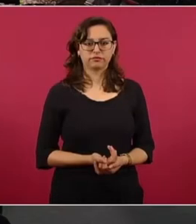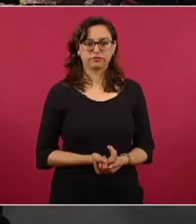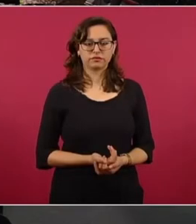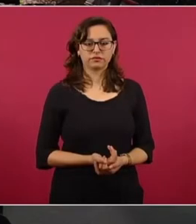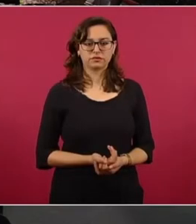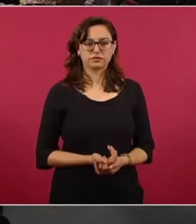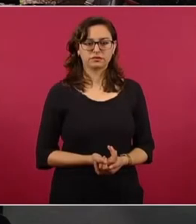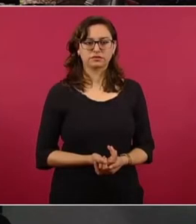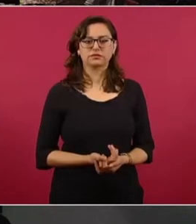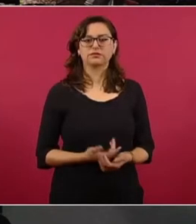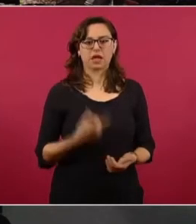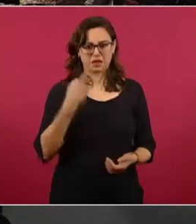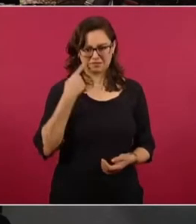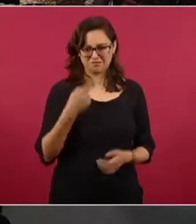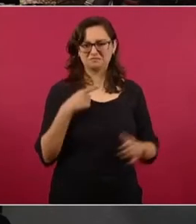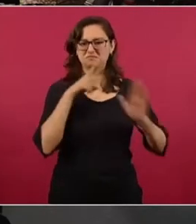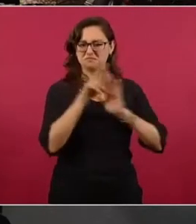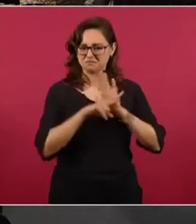No, ponlo completo.